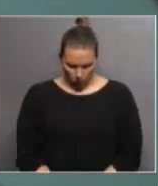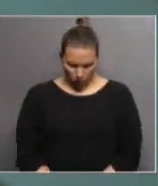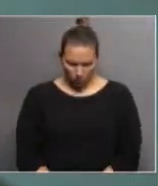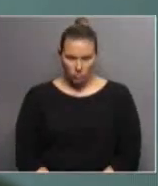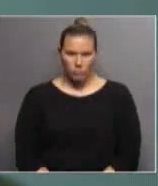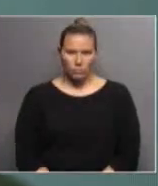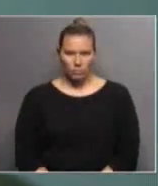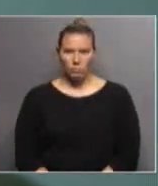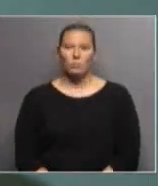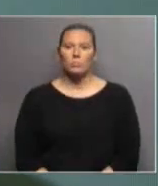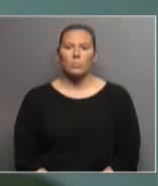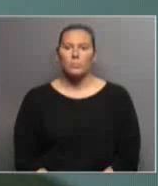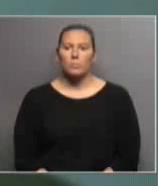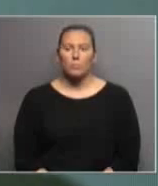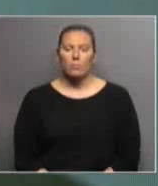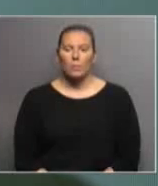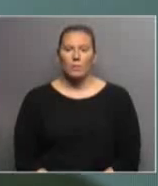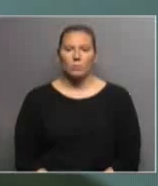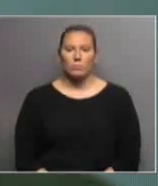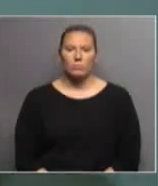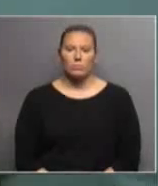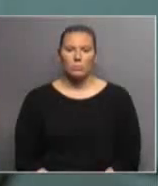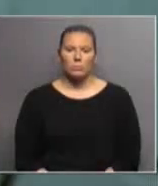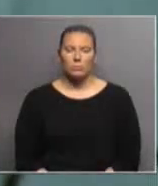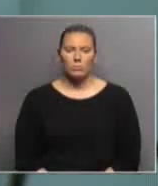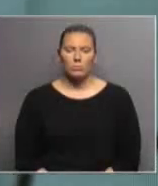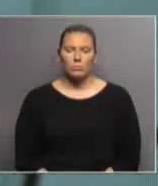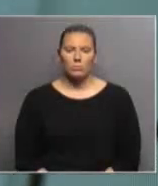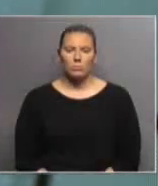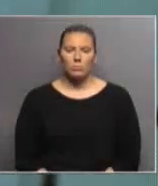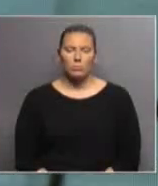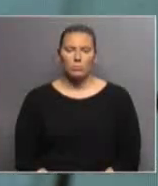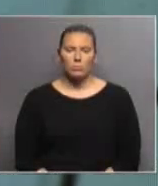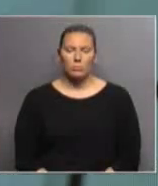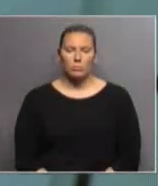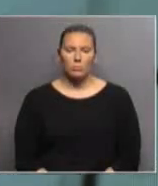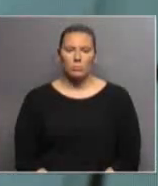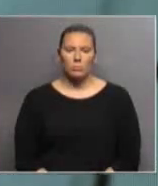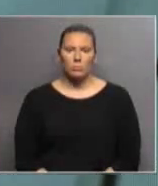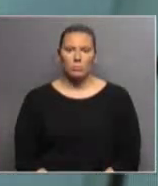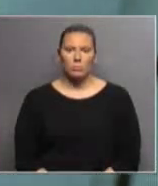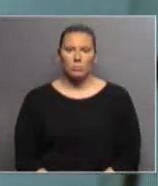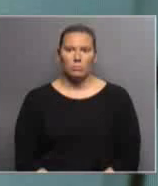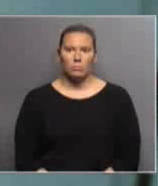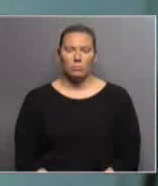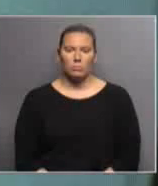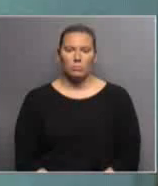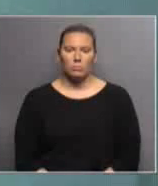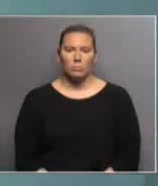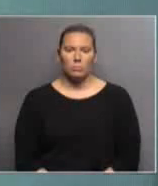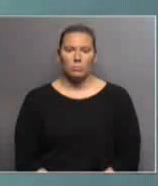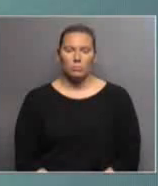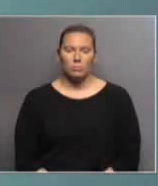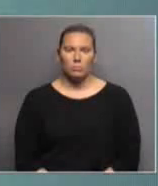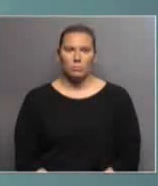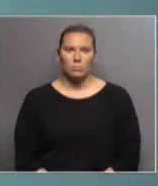coche. Bueno, se le está formando para que esto logre y está caminando